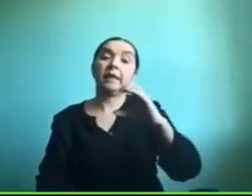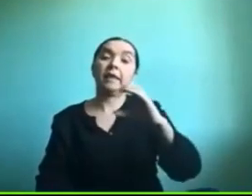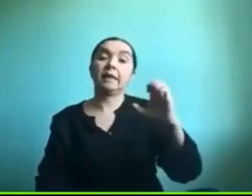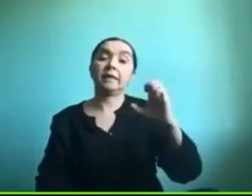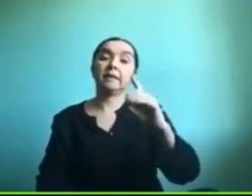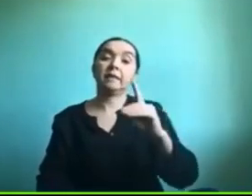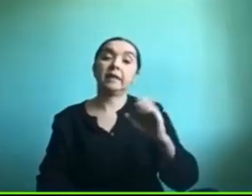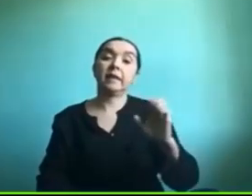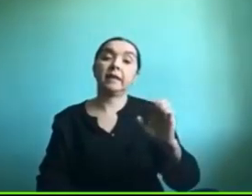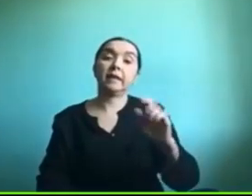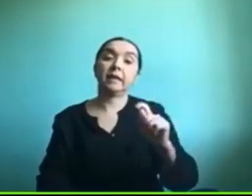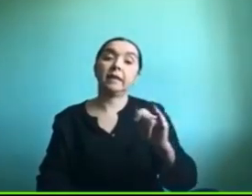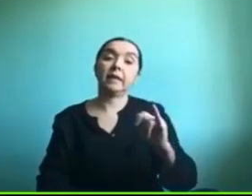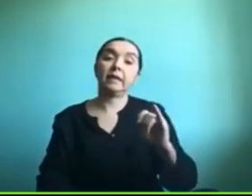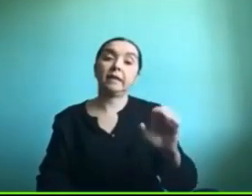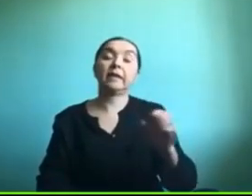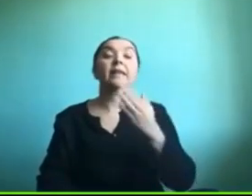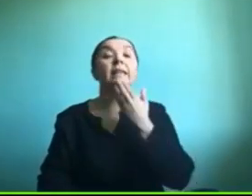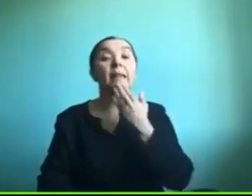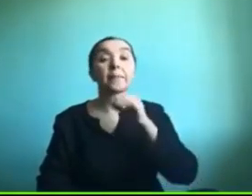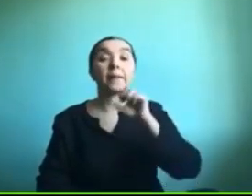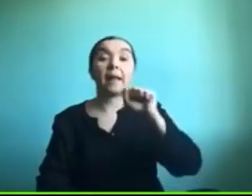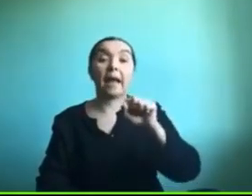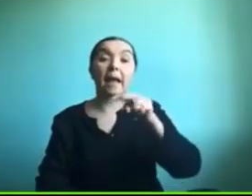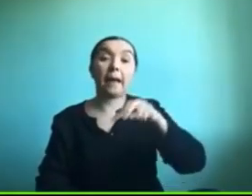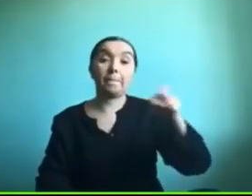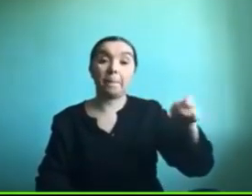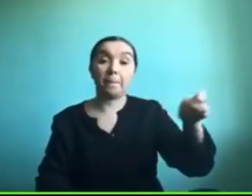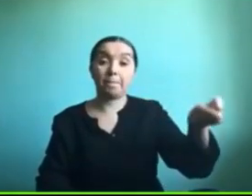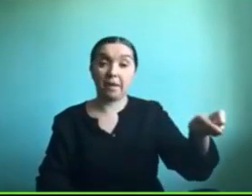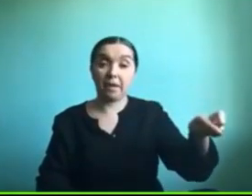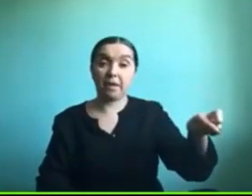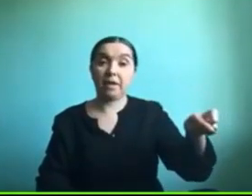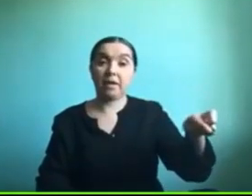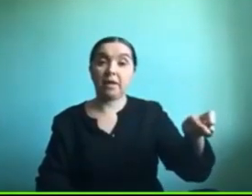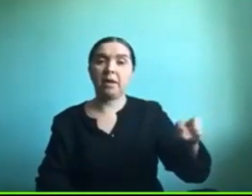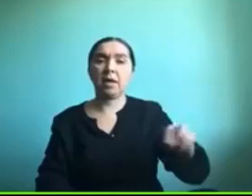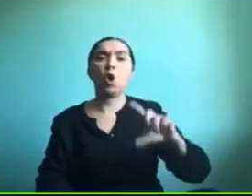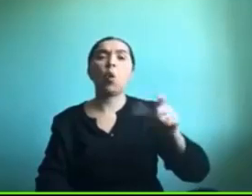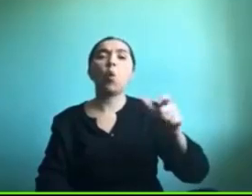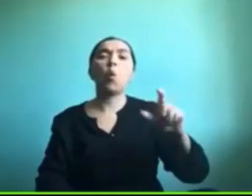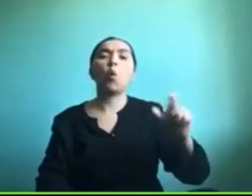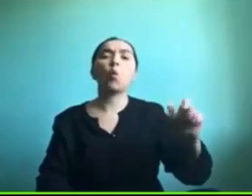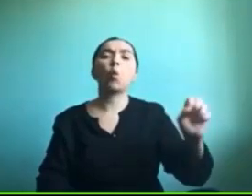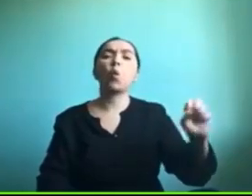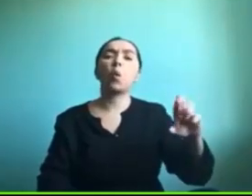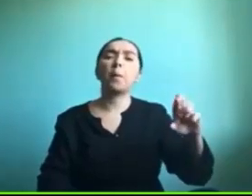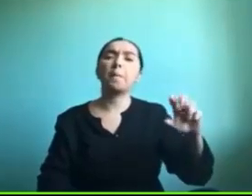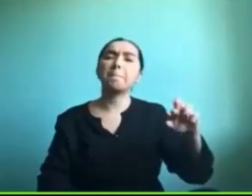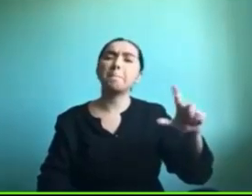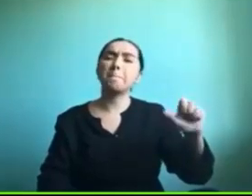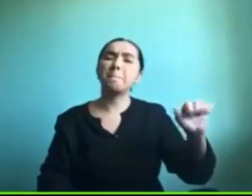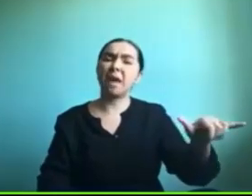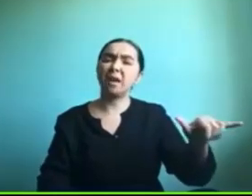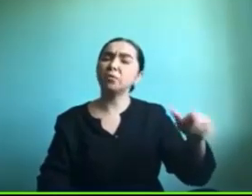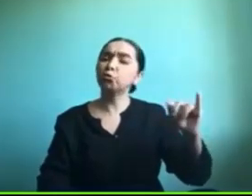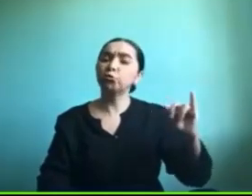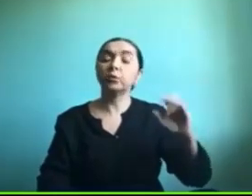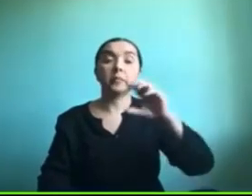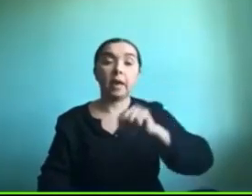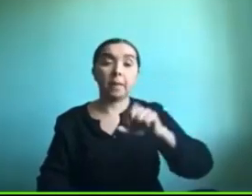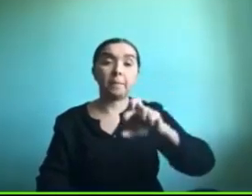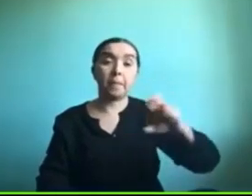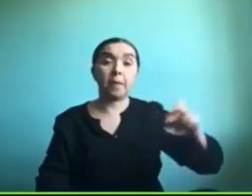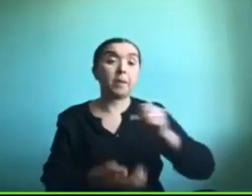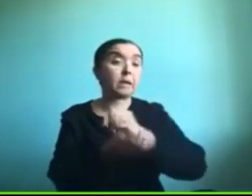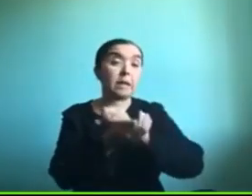y desde el Play Store Google Play se llama Google Play Store sí Google Play que ahí lo pueden descargar gratuitamente y